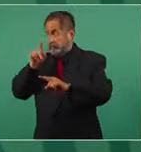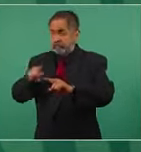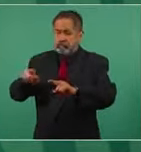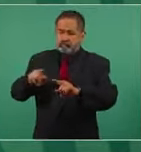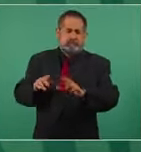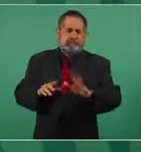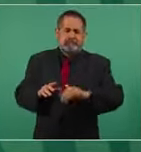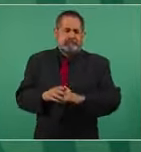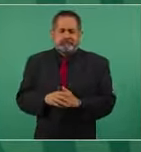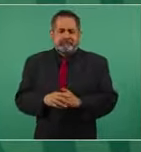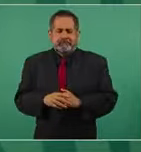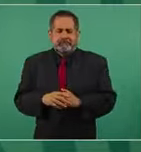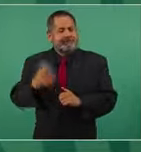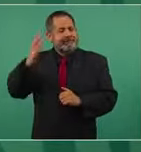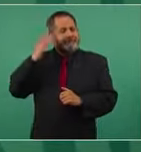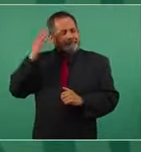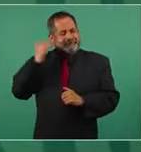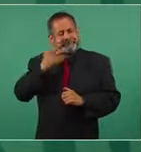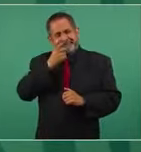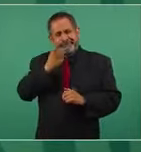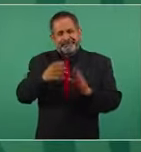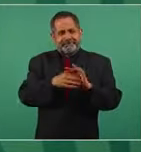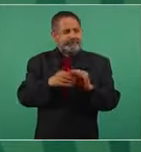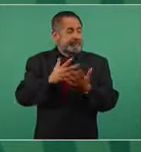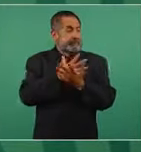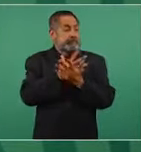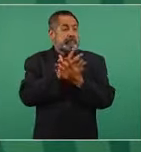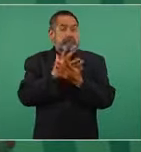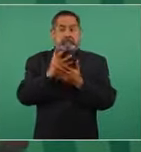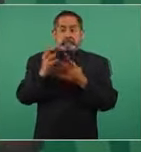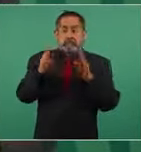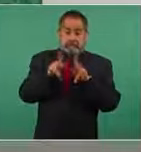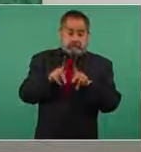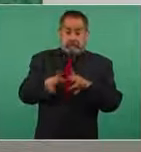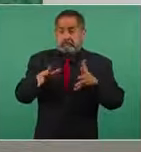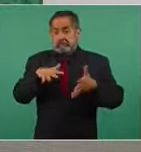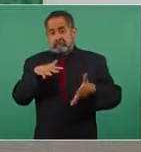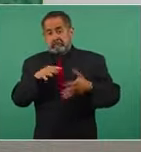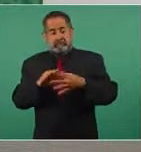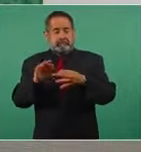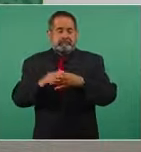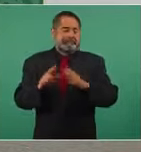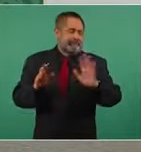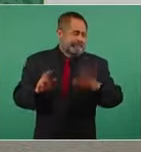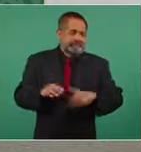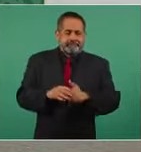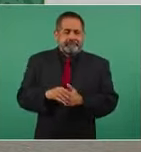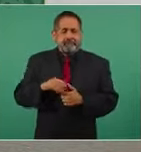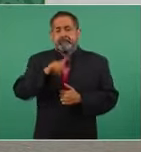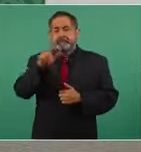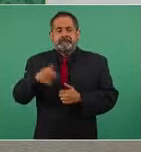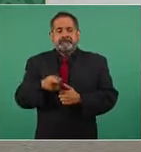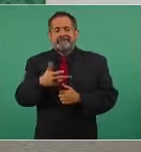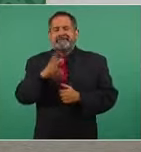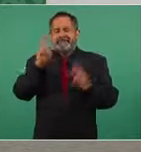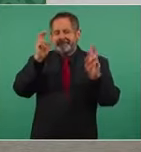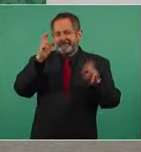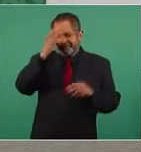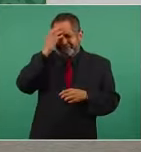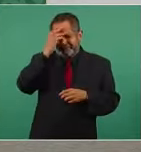Antes se llamaba, les decía yo, sensacionalismo. Y luego empezó a llamarse amarillismo.